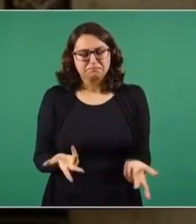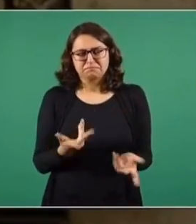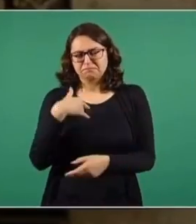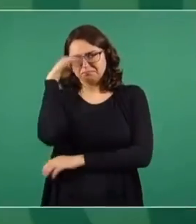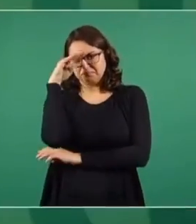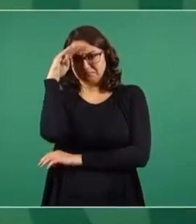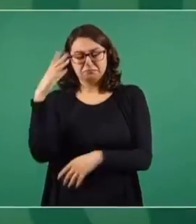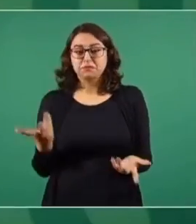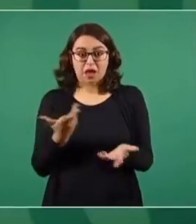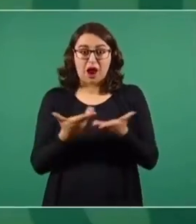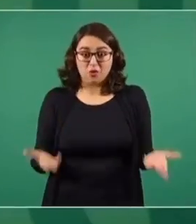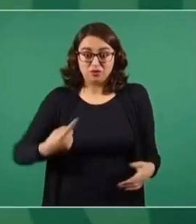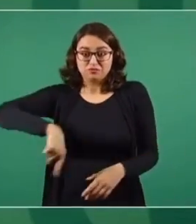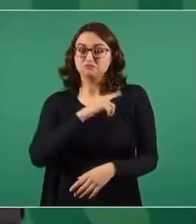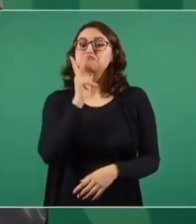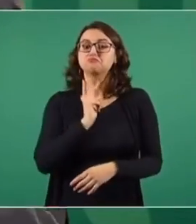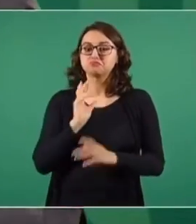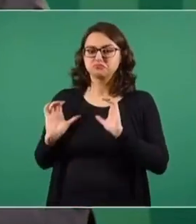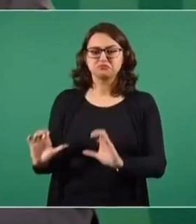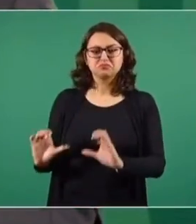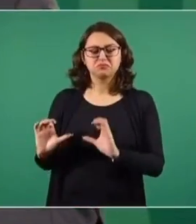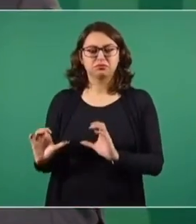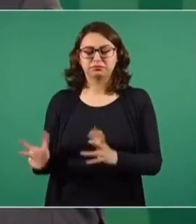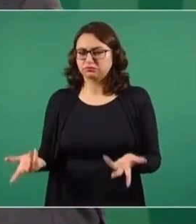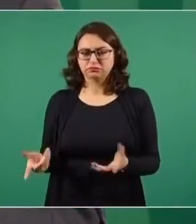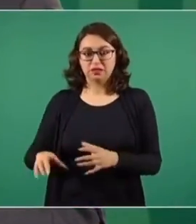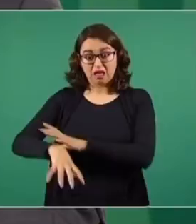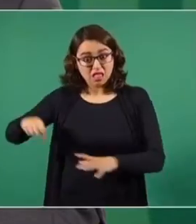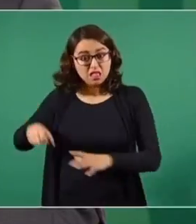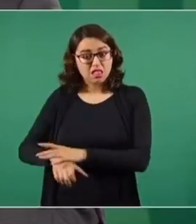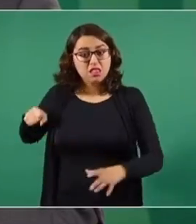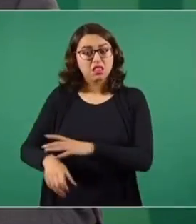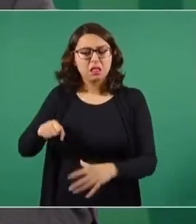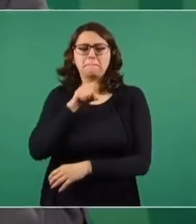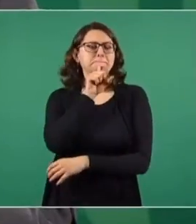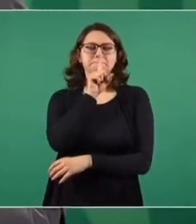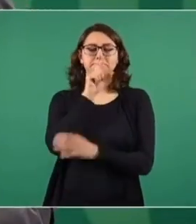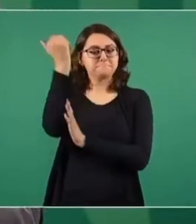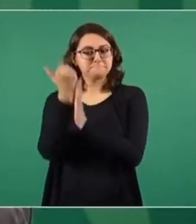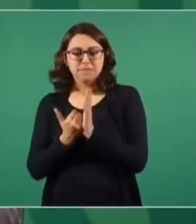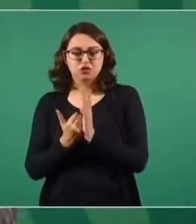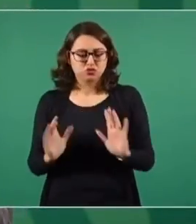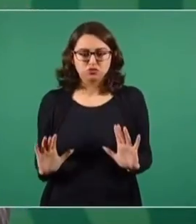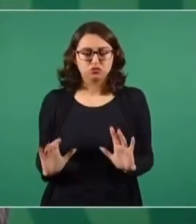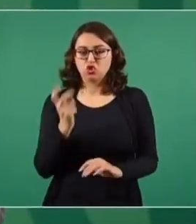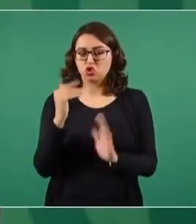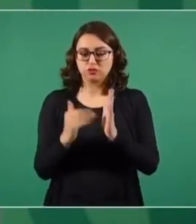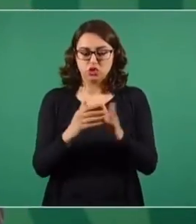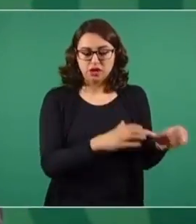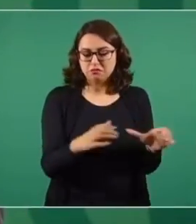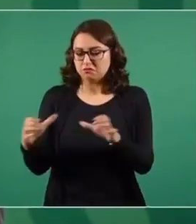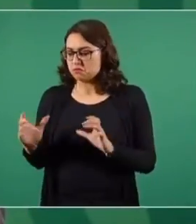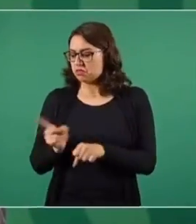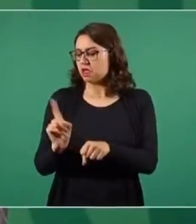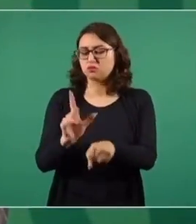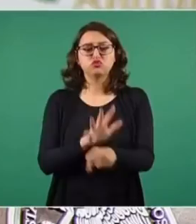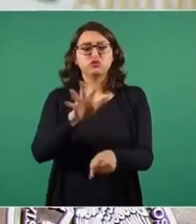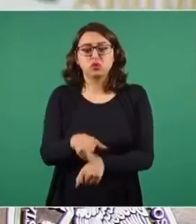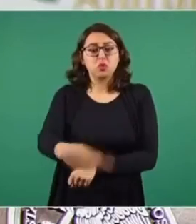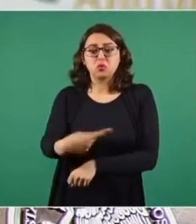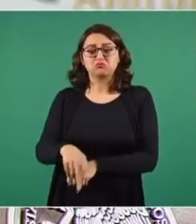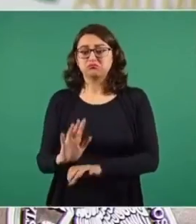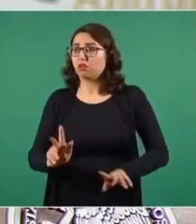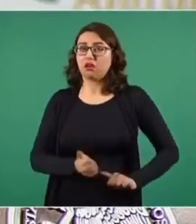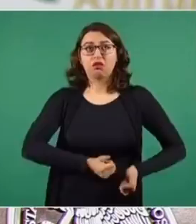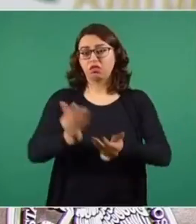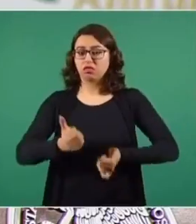ahora nosotros no vamos a producir más de 2 millones de barriles diarios porque con eso es suficiente para abastecer el mercado interno. Y con